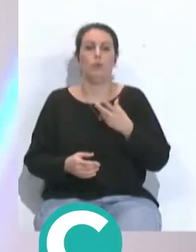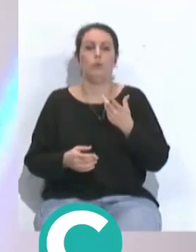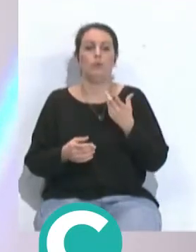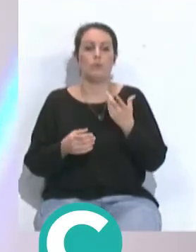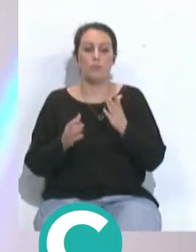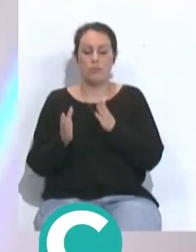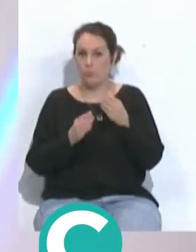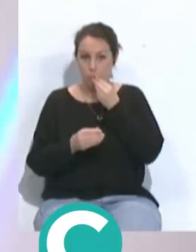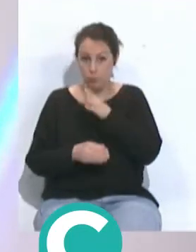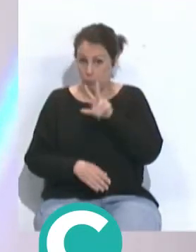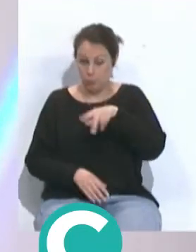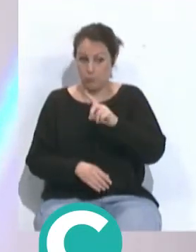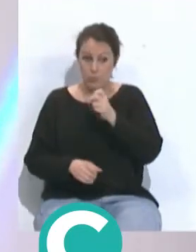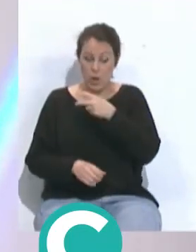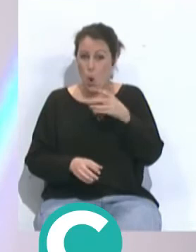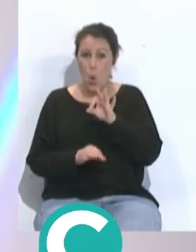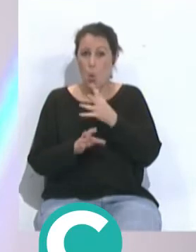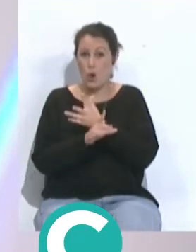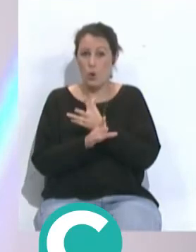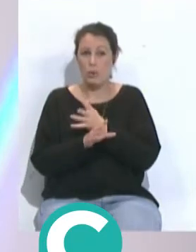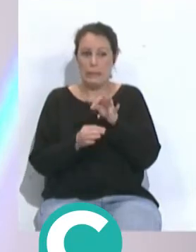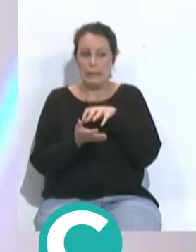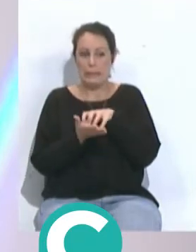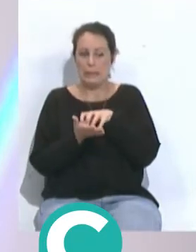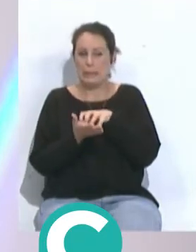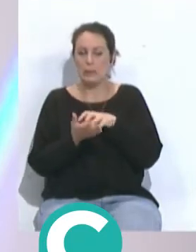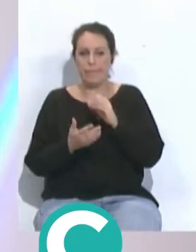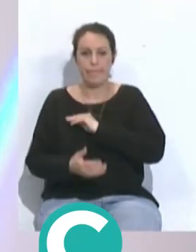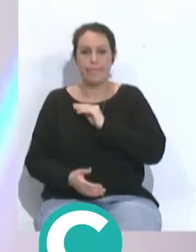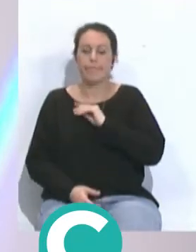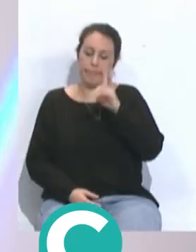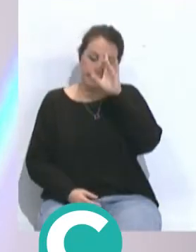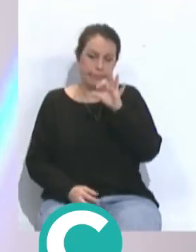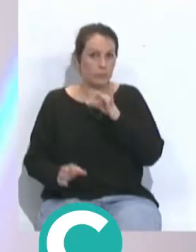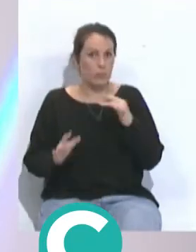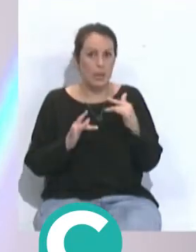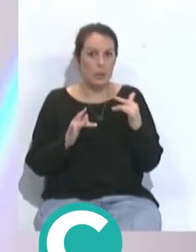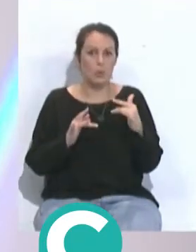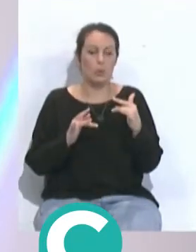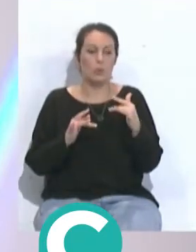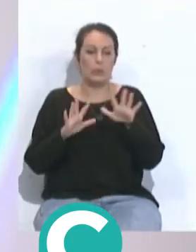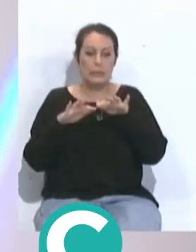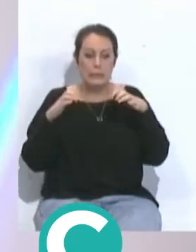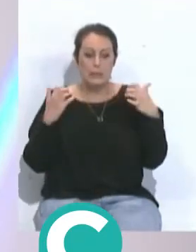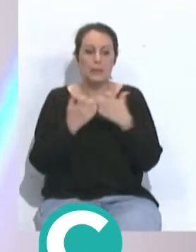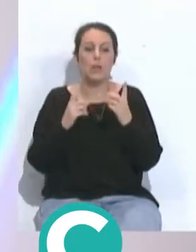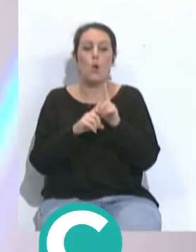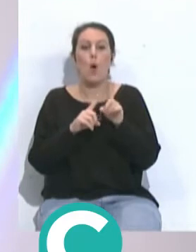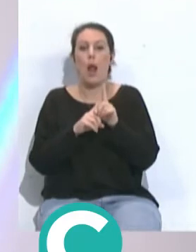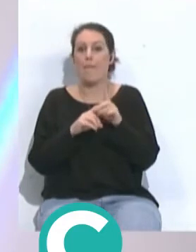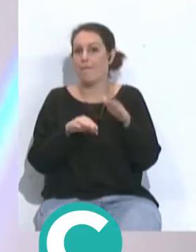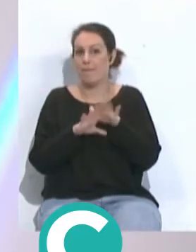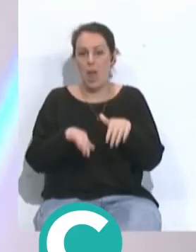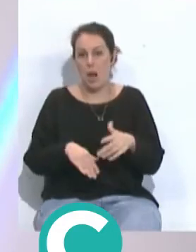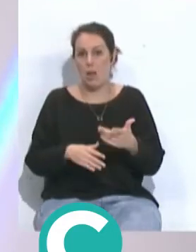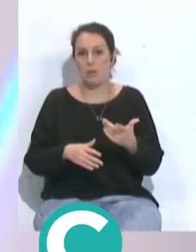momento en cuanto a resultados ni en cuanto a juegos y que está bastante dubitativo creo que el partido del Mirandilla se lo antoja a ellos como prácticamente una final